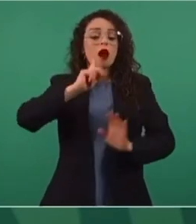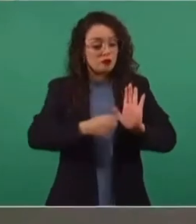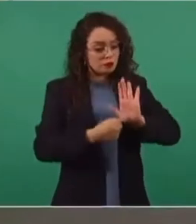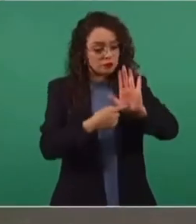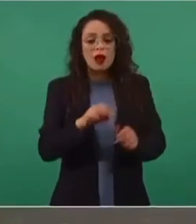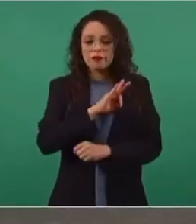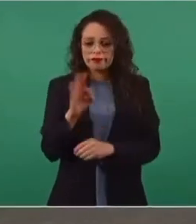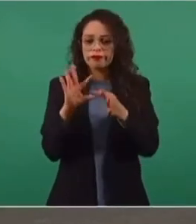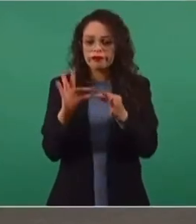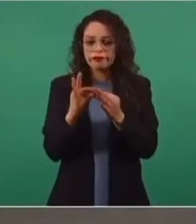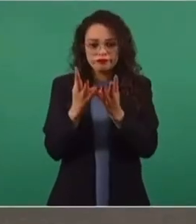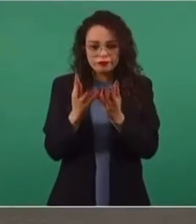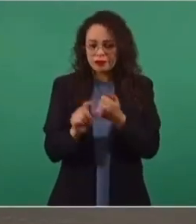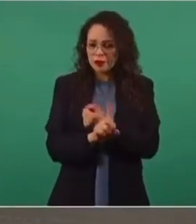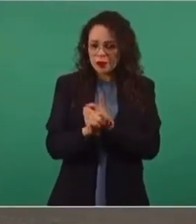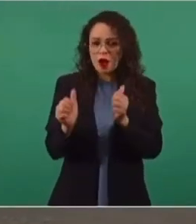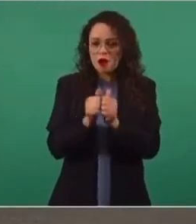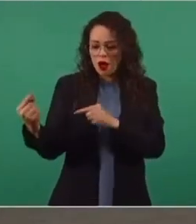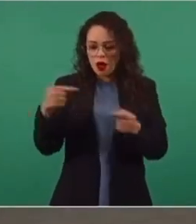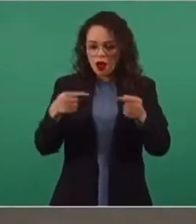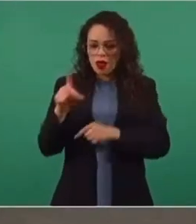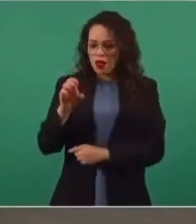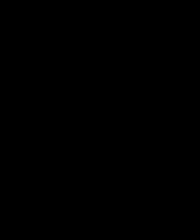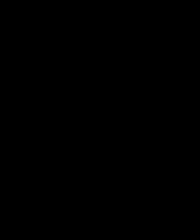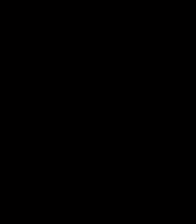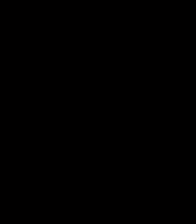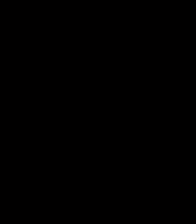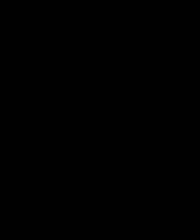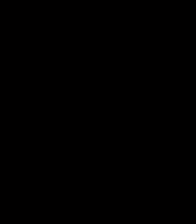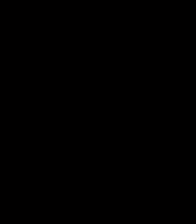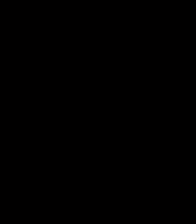con debate, respetándonos. Gracias.